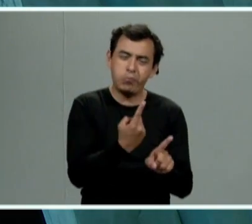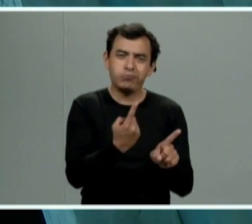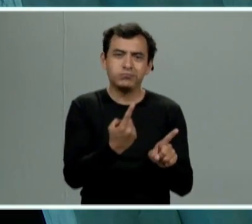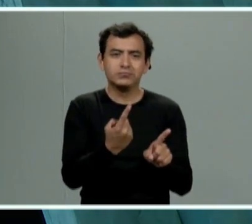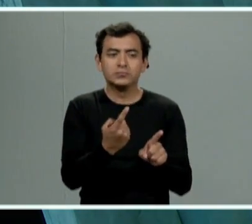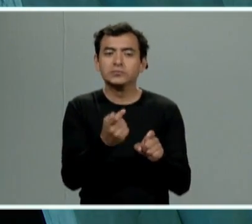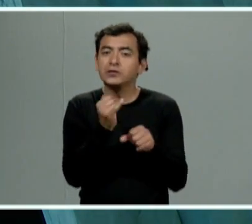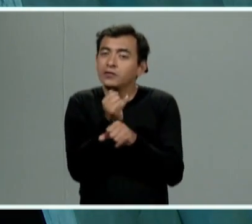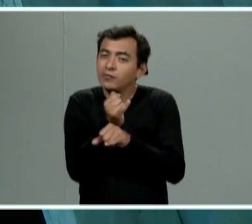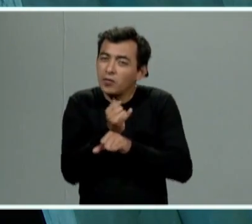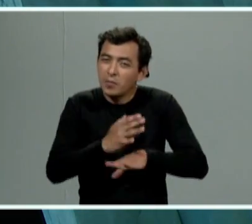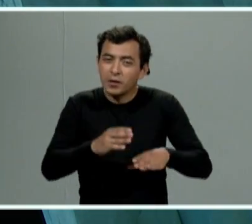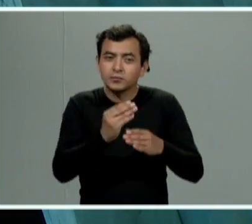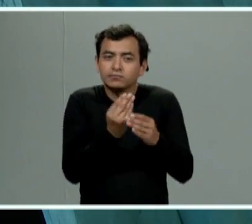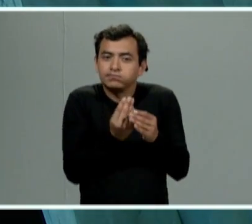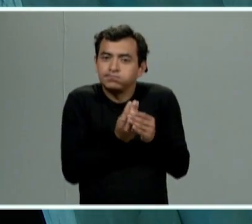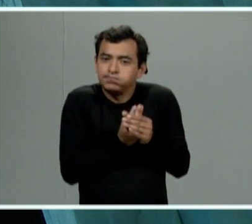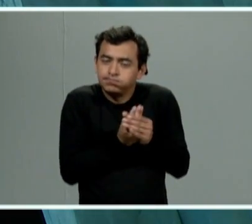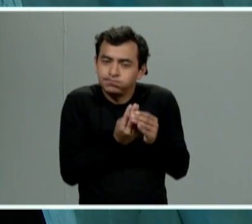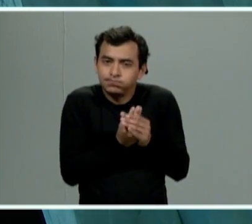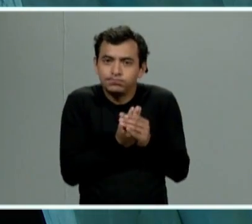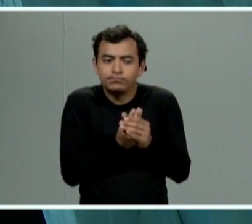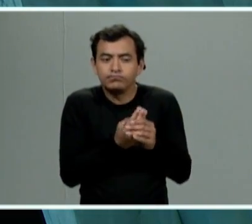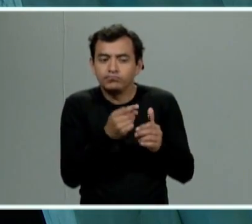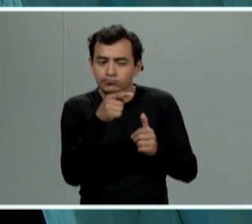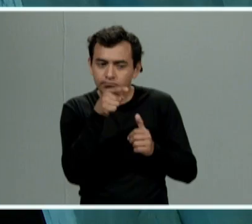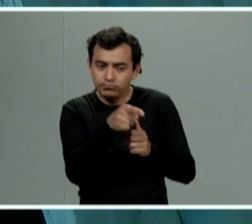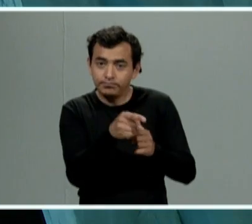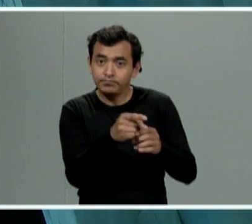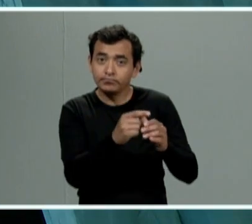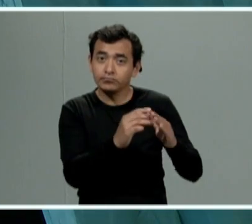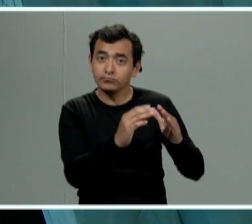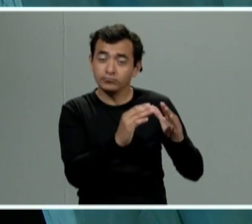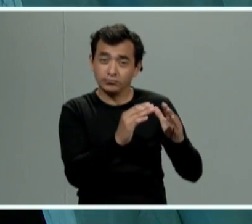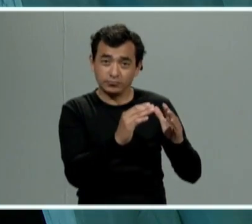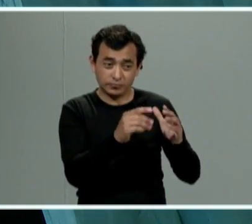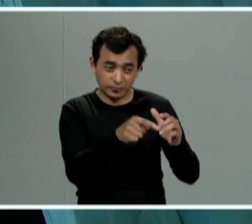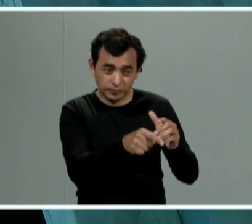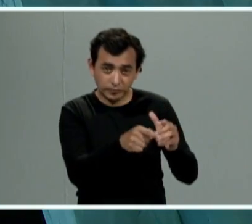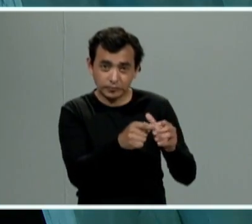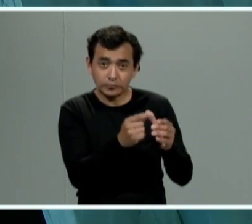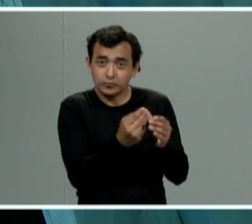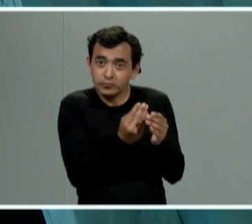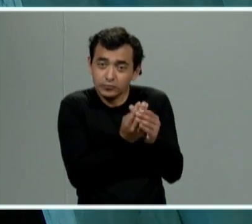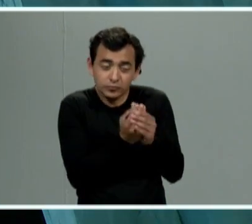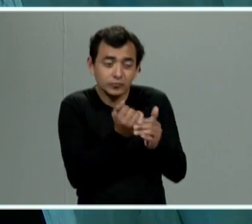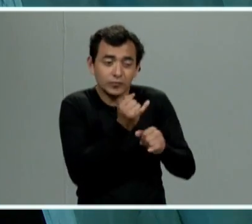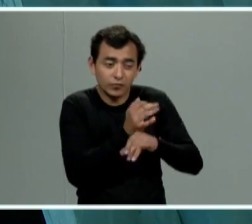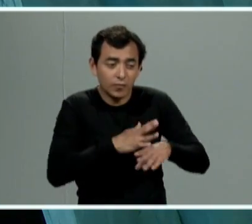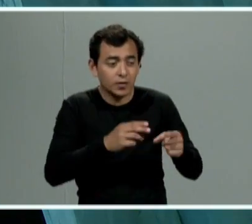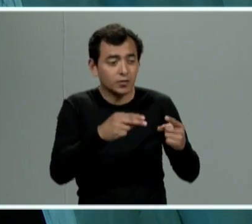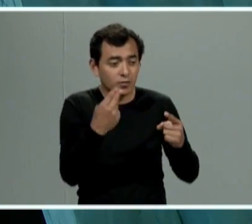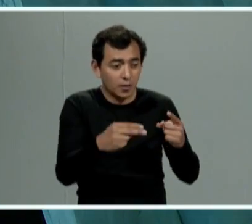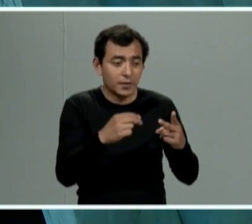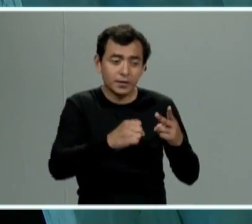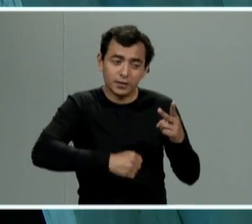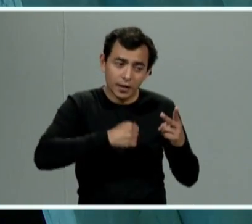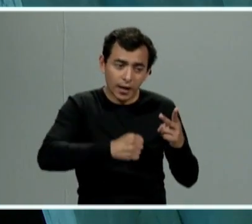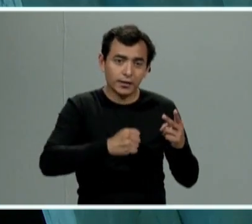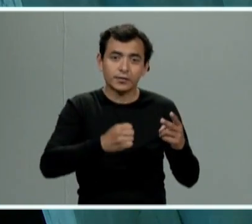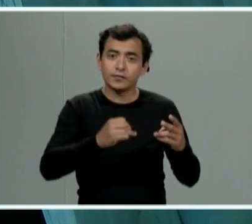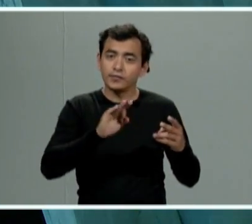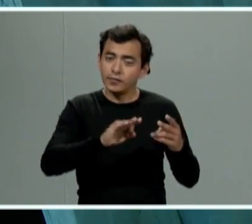y entonces a esta persona vamos a poner en un sobre cerrado todo lo que es su identidad su nombre completo edad fecha de